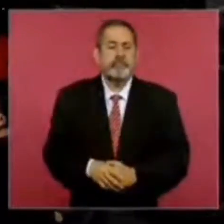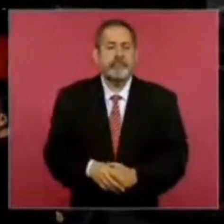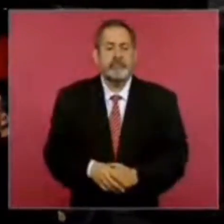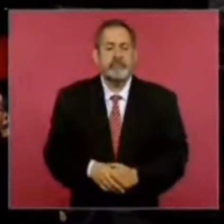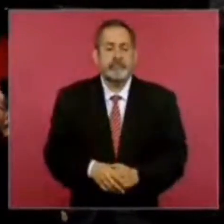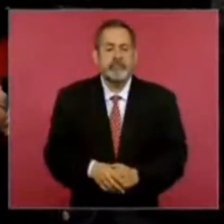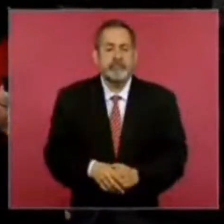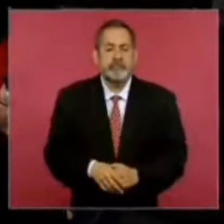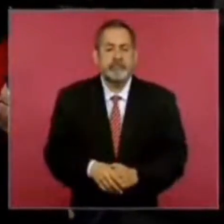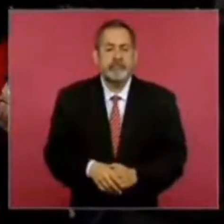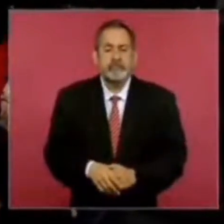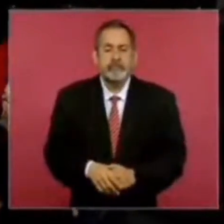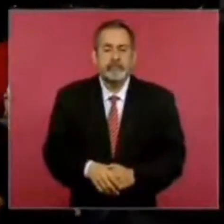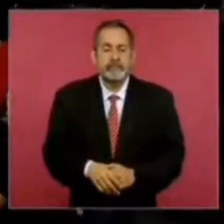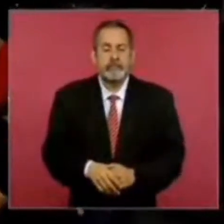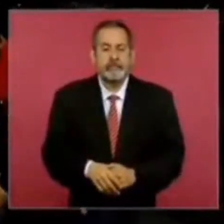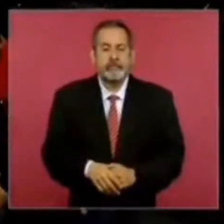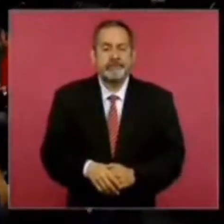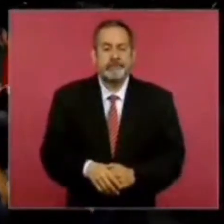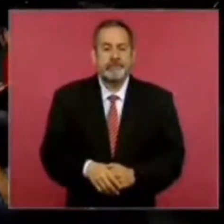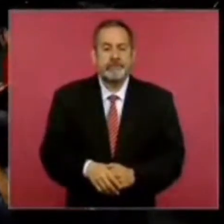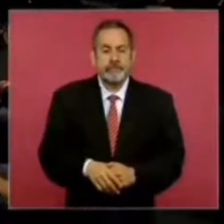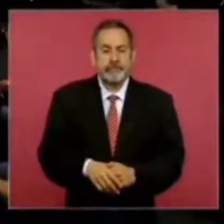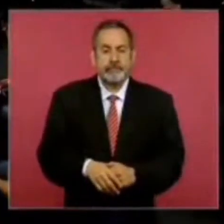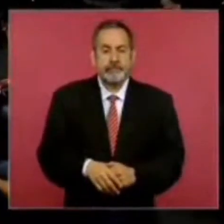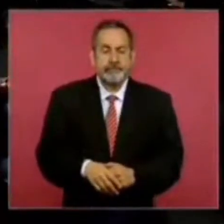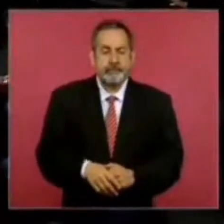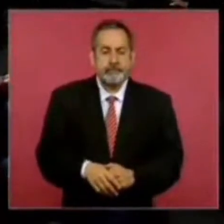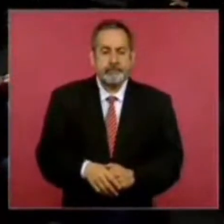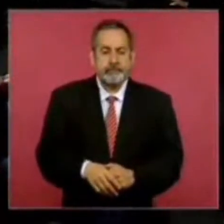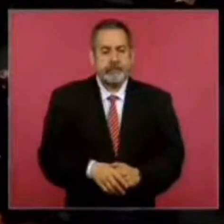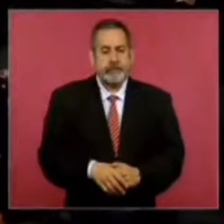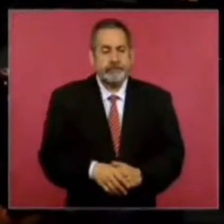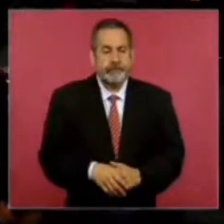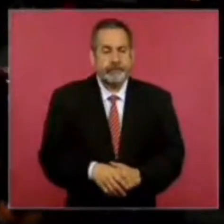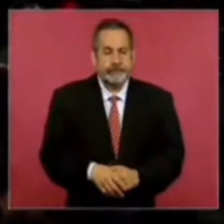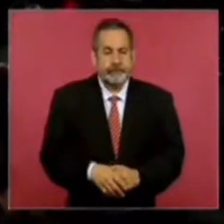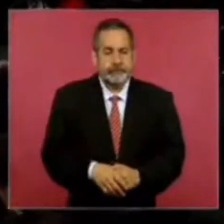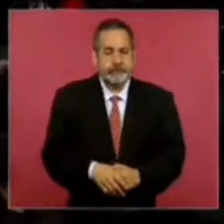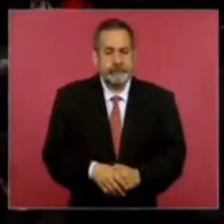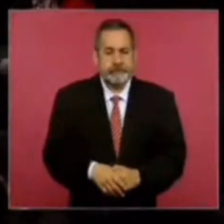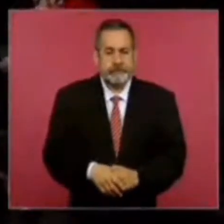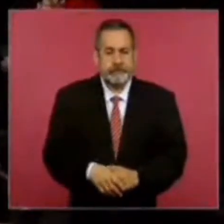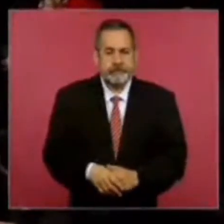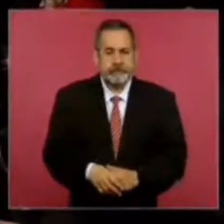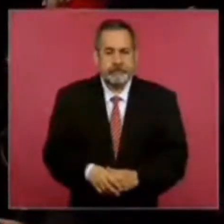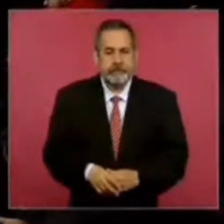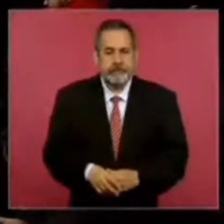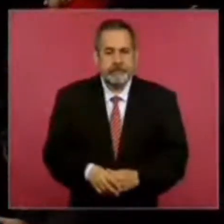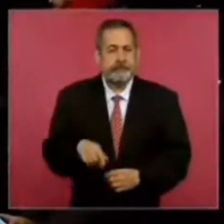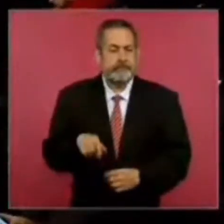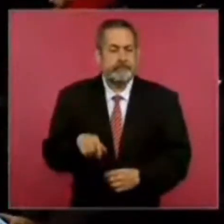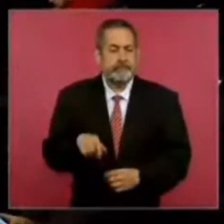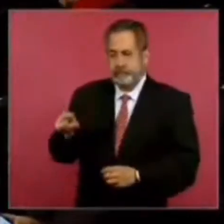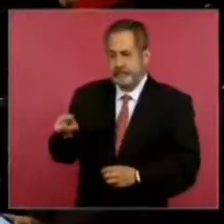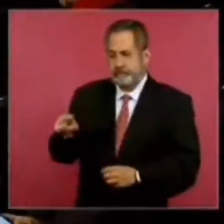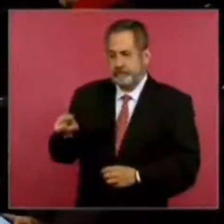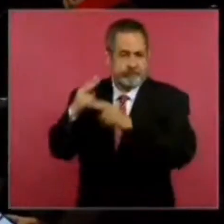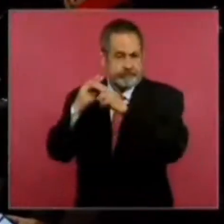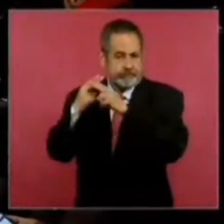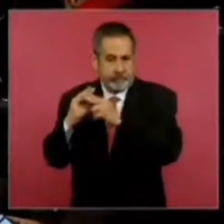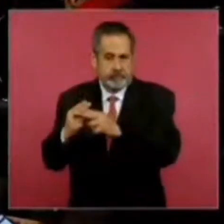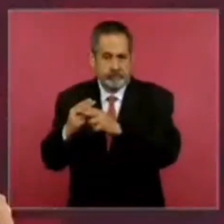con motivo de un aniversario más